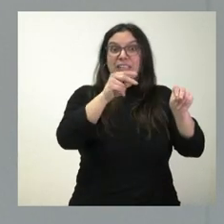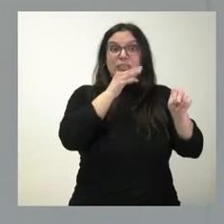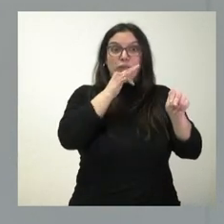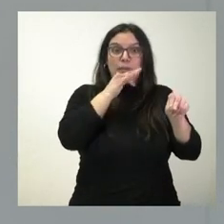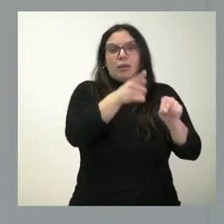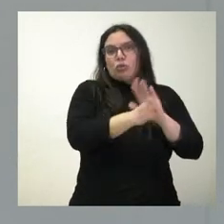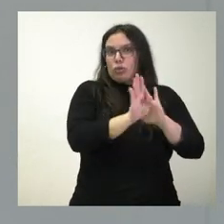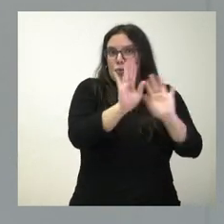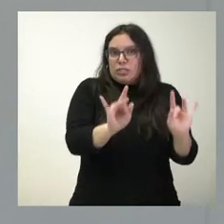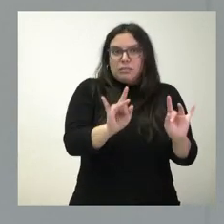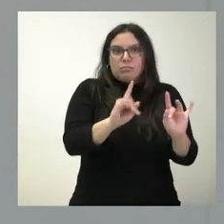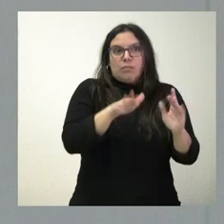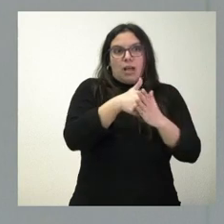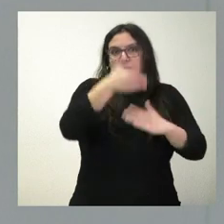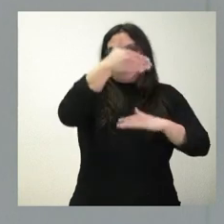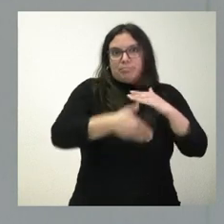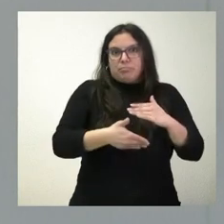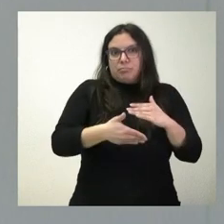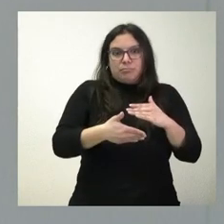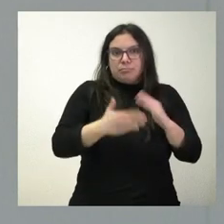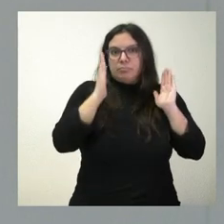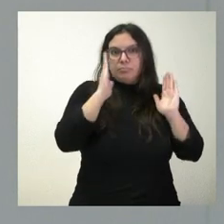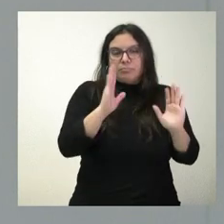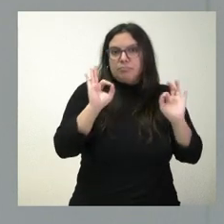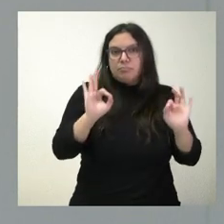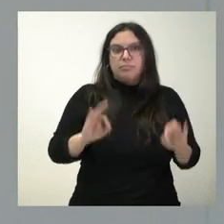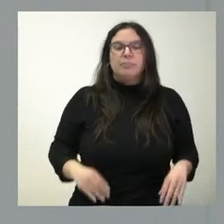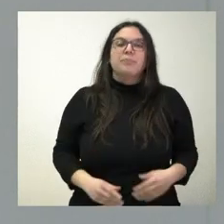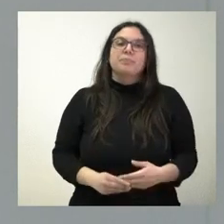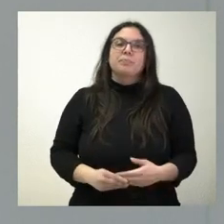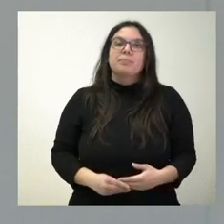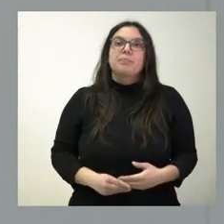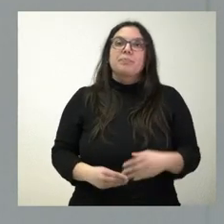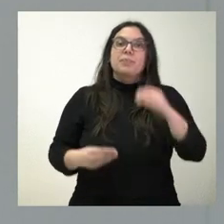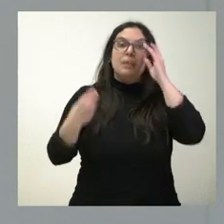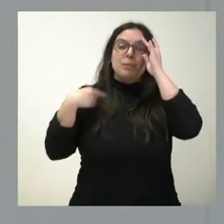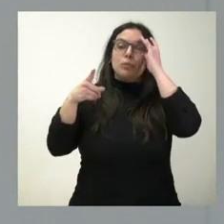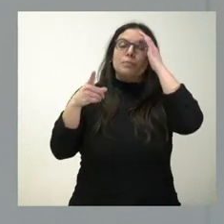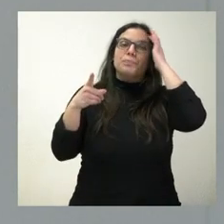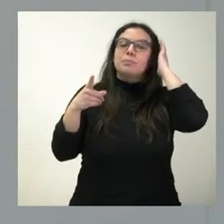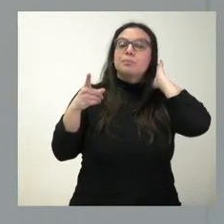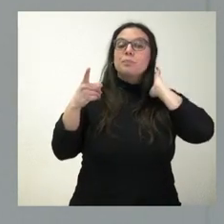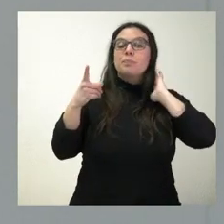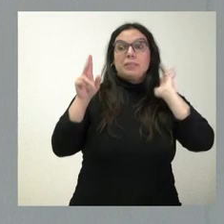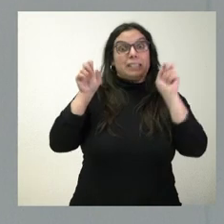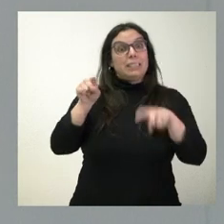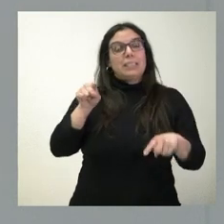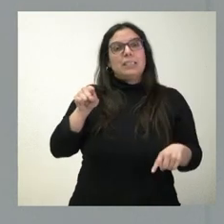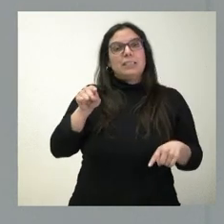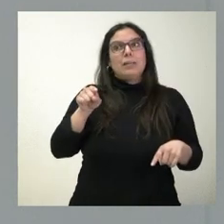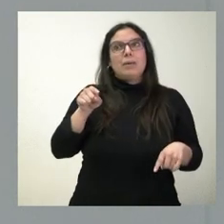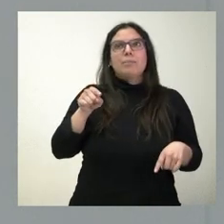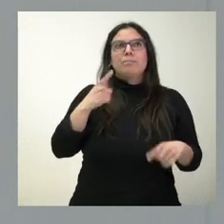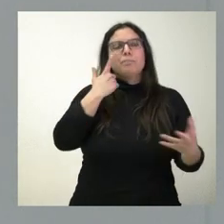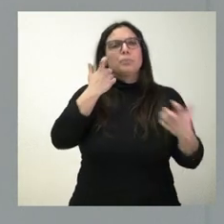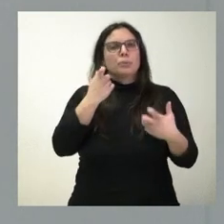todavía en vigor durante el periodo para el cual se estableció ese contrato. La pregunta que usted hace señala un aspecto,